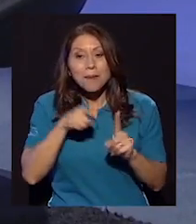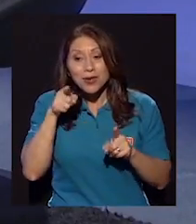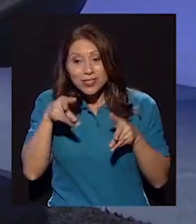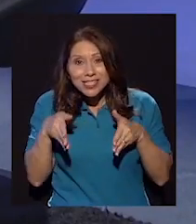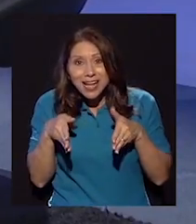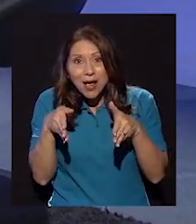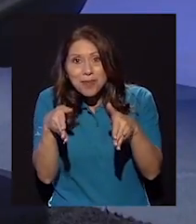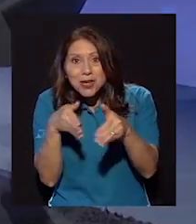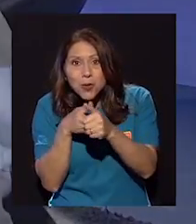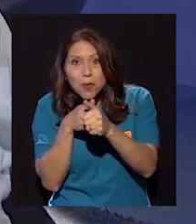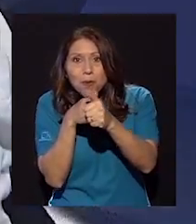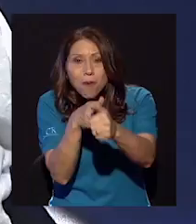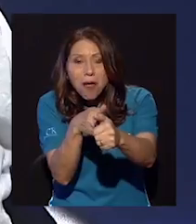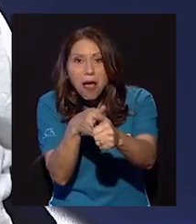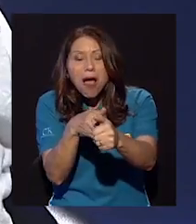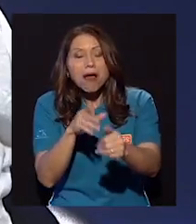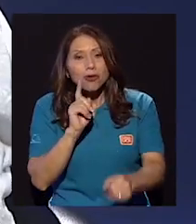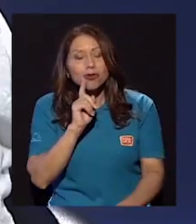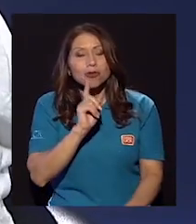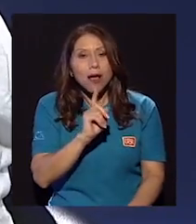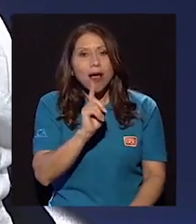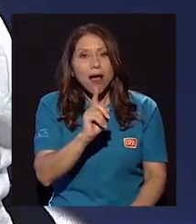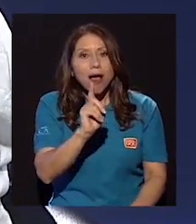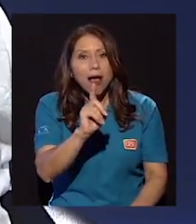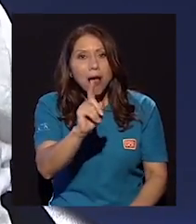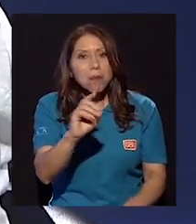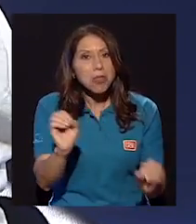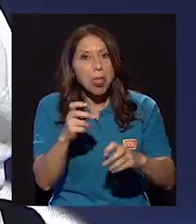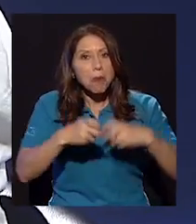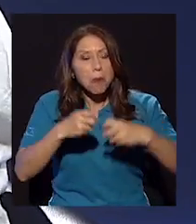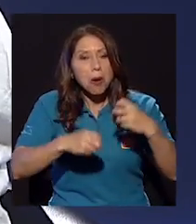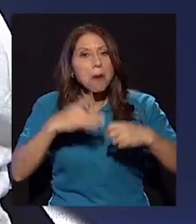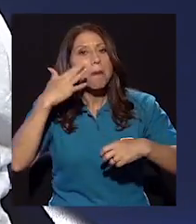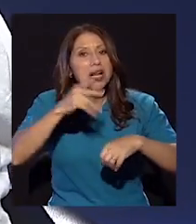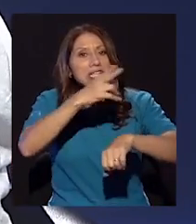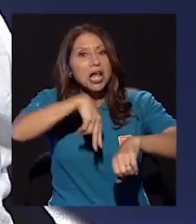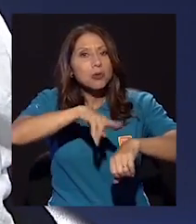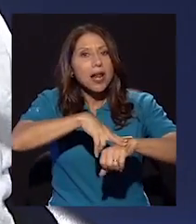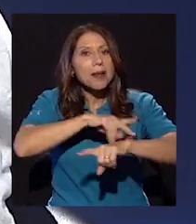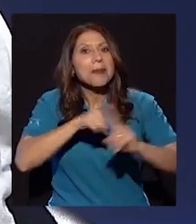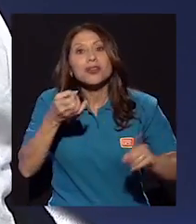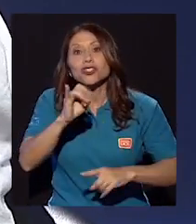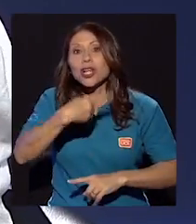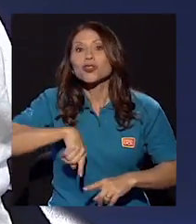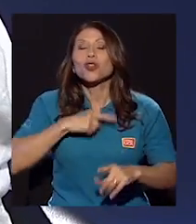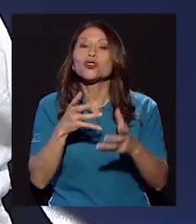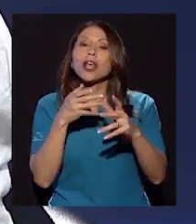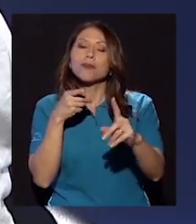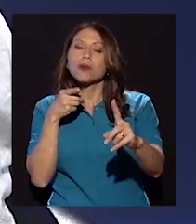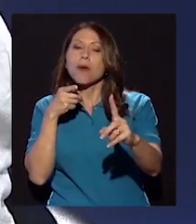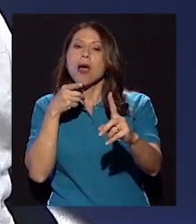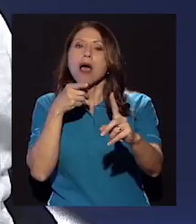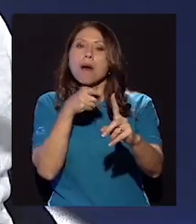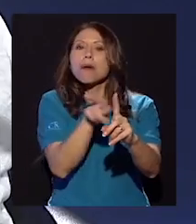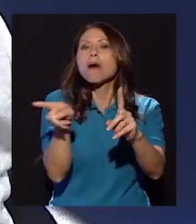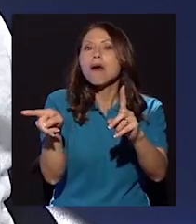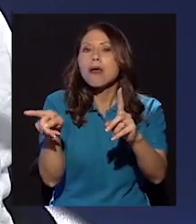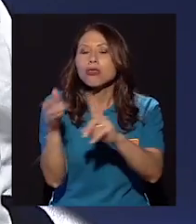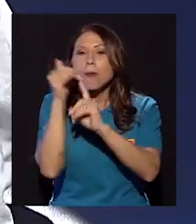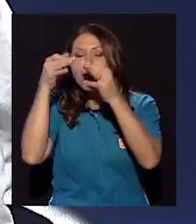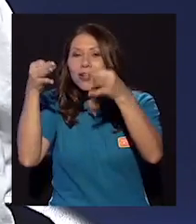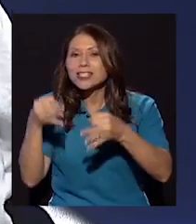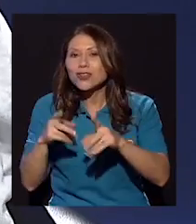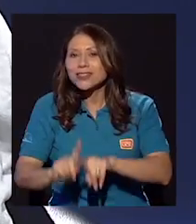camino segao, no nos van a dar ningún problema, van a parecer naturales. En cuanto queramos tomar una decisión que sea distinta